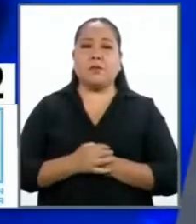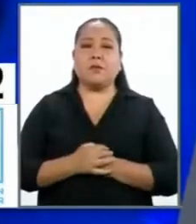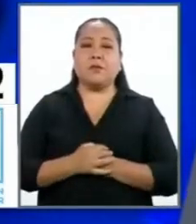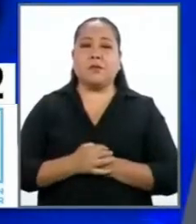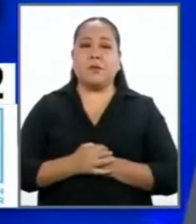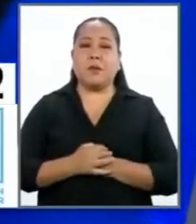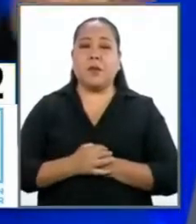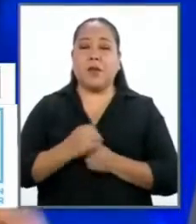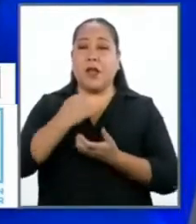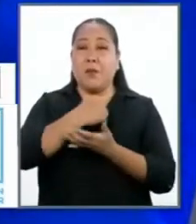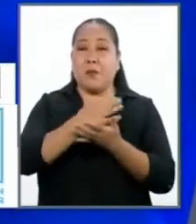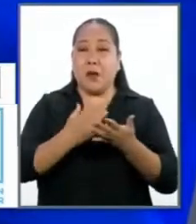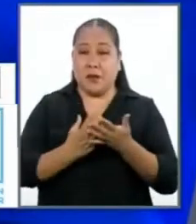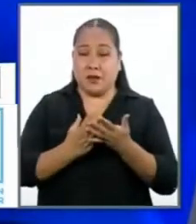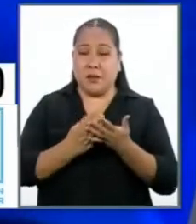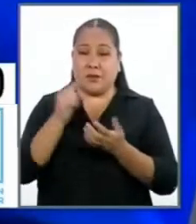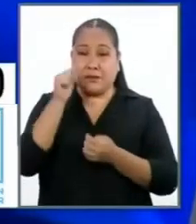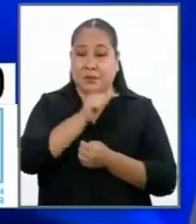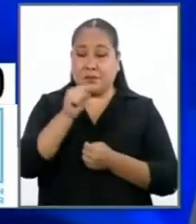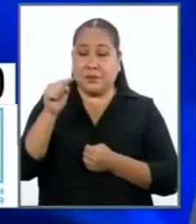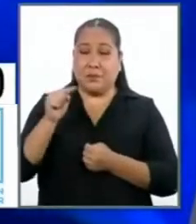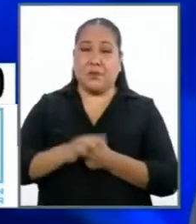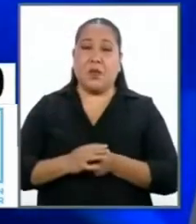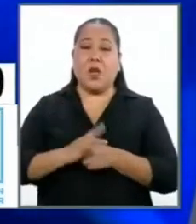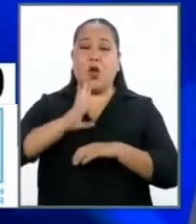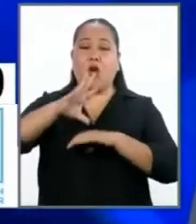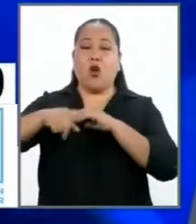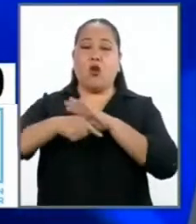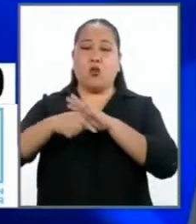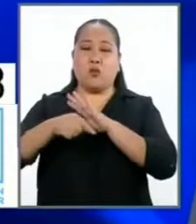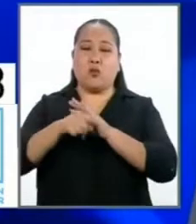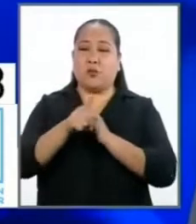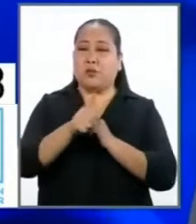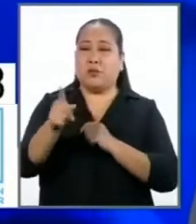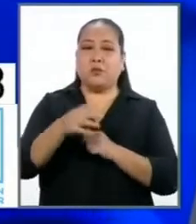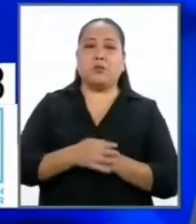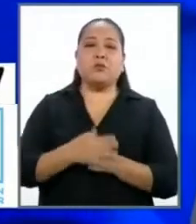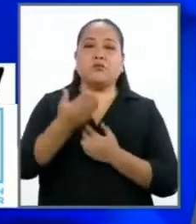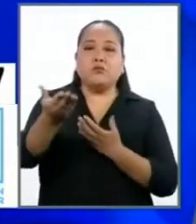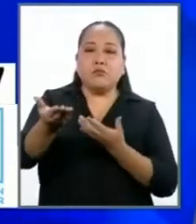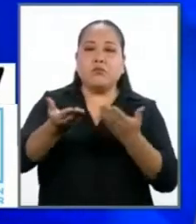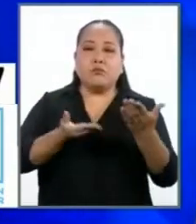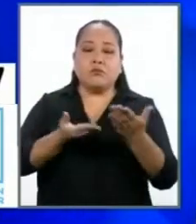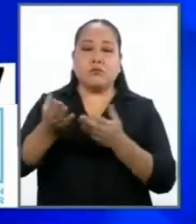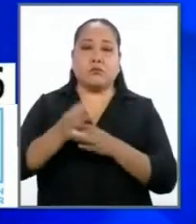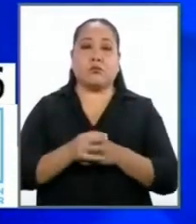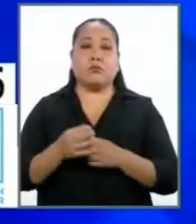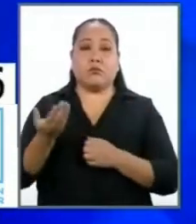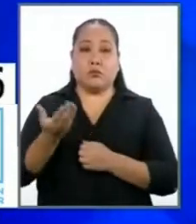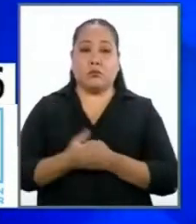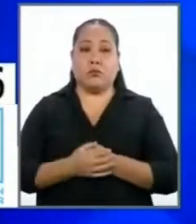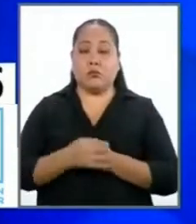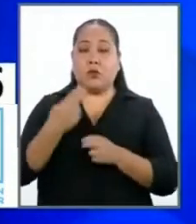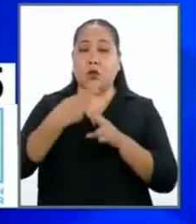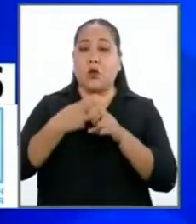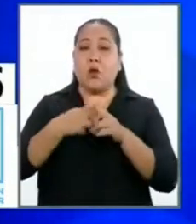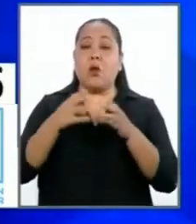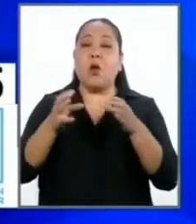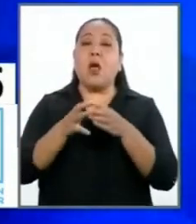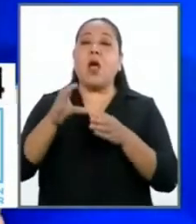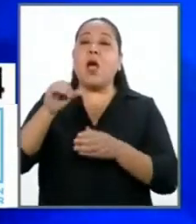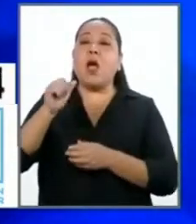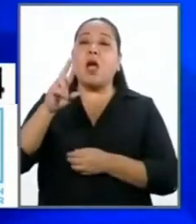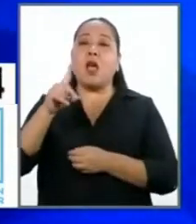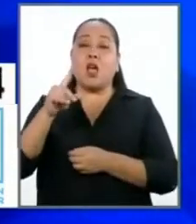El sistema corrupto peruano tiene que ir por otro lado. Gobierno a gobierno. El señor Carlos Noix, lo digo con nombre y apellido,